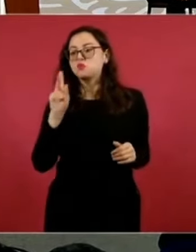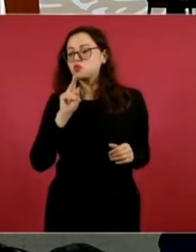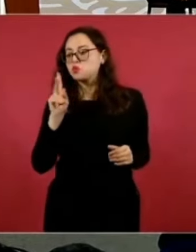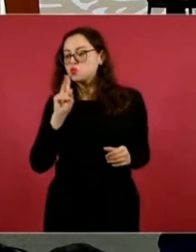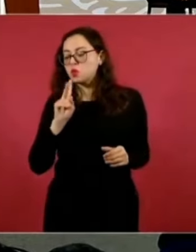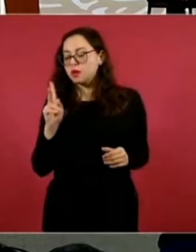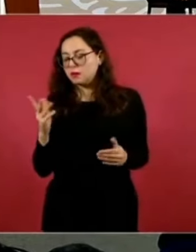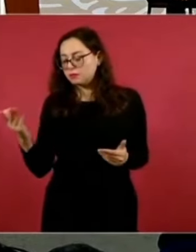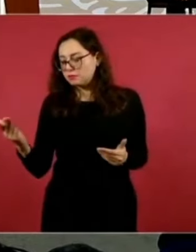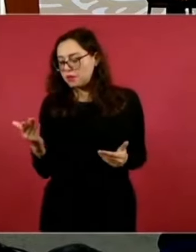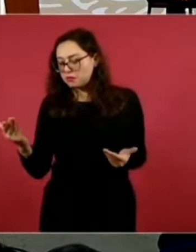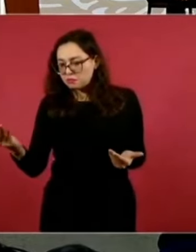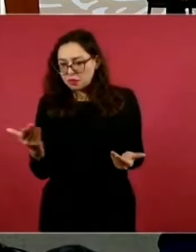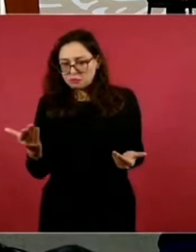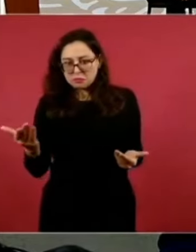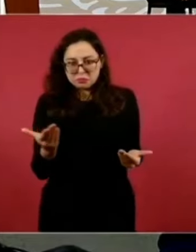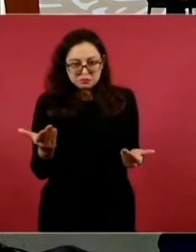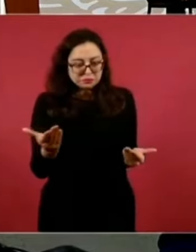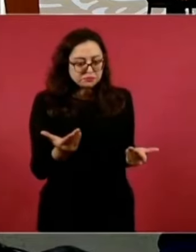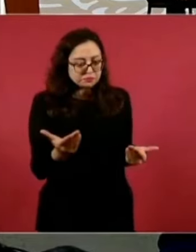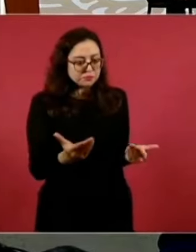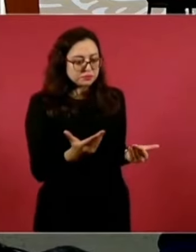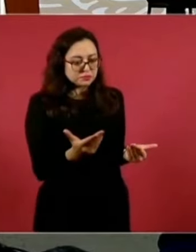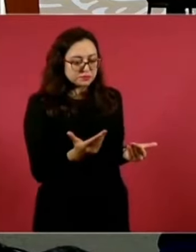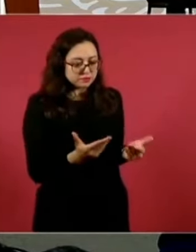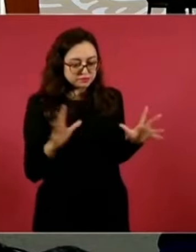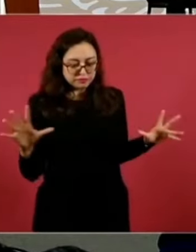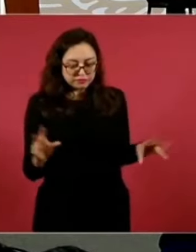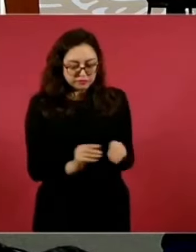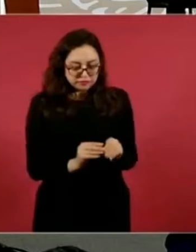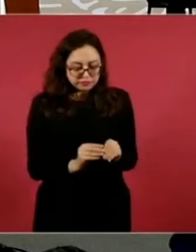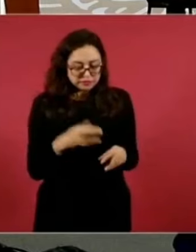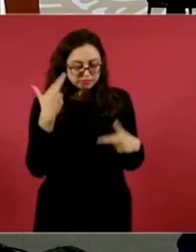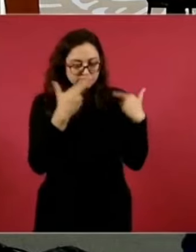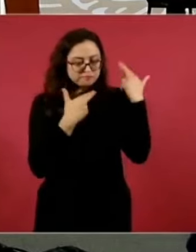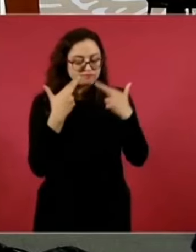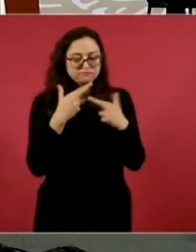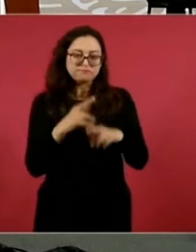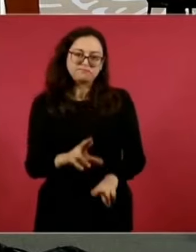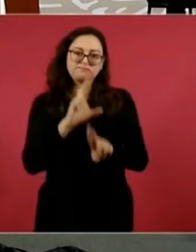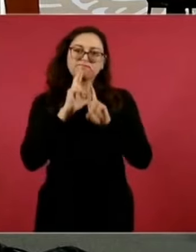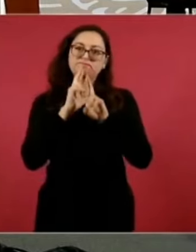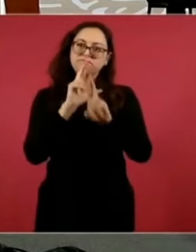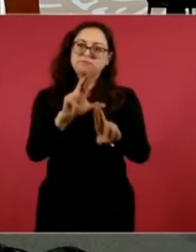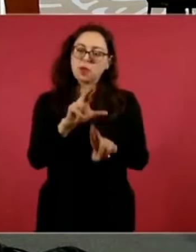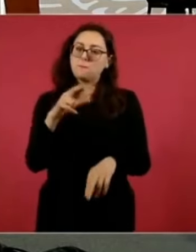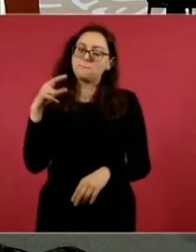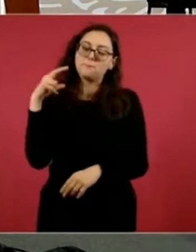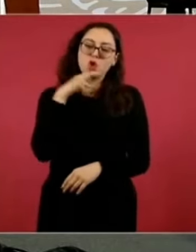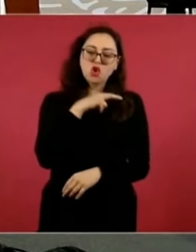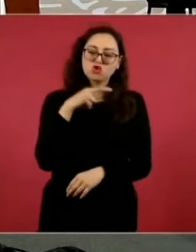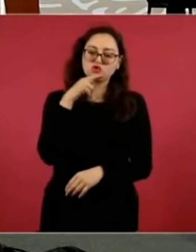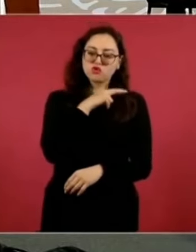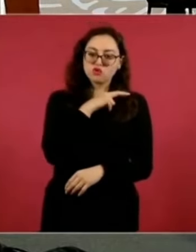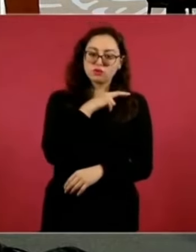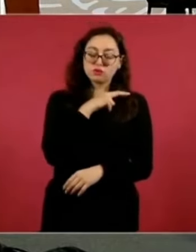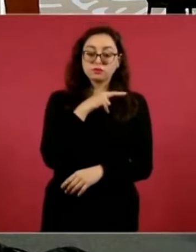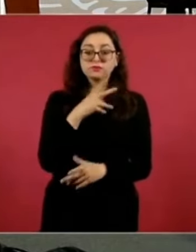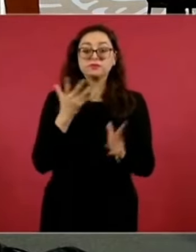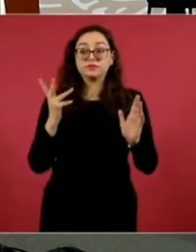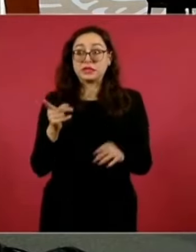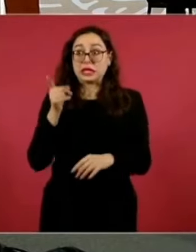y que pronto se tenga una resolución y que todos acaten